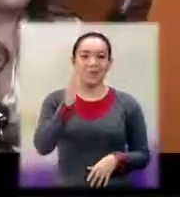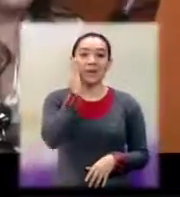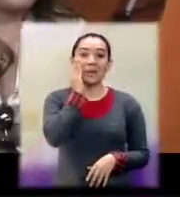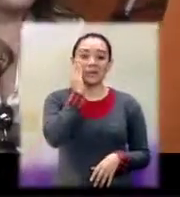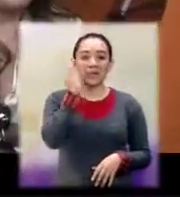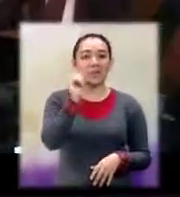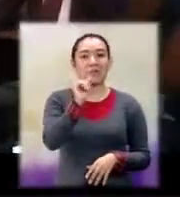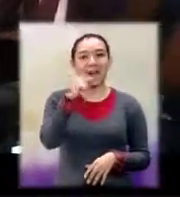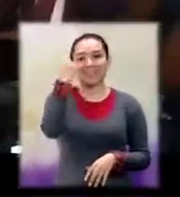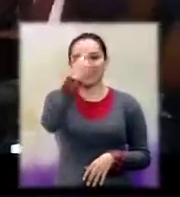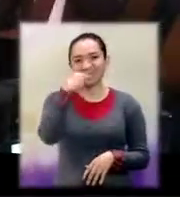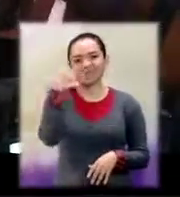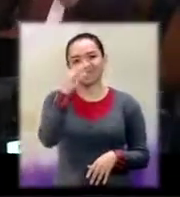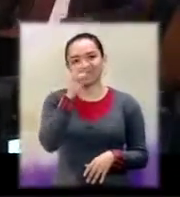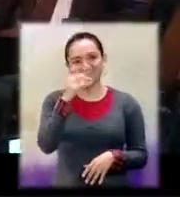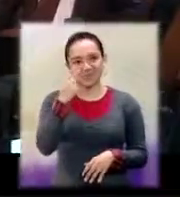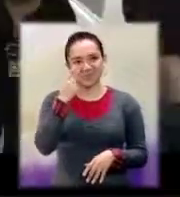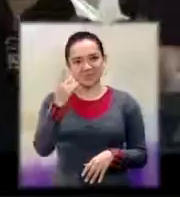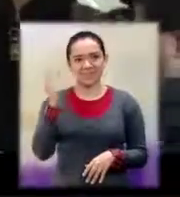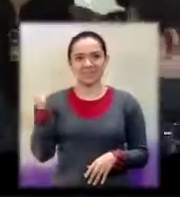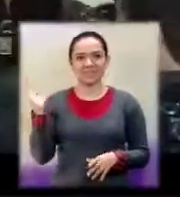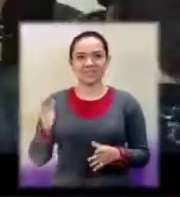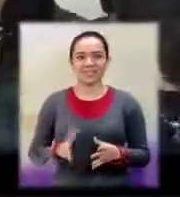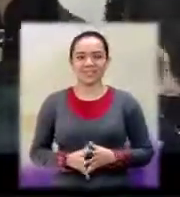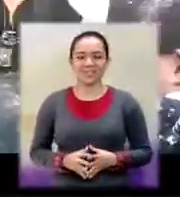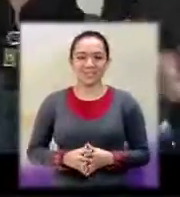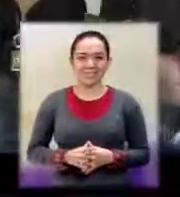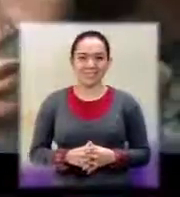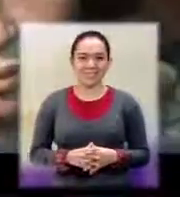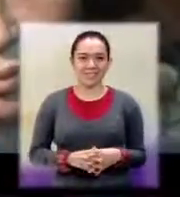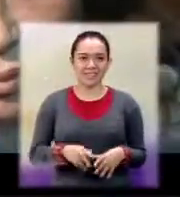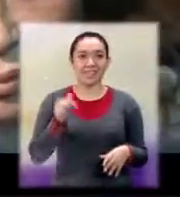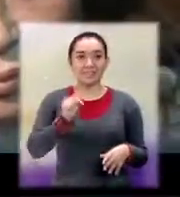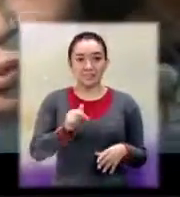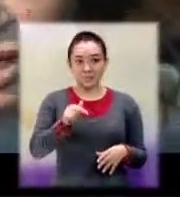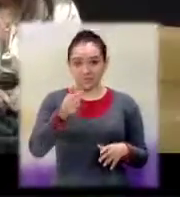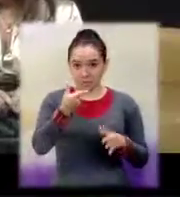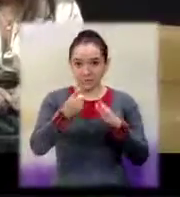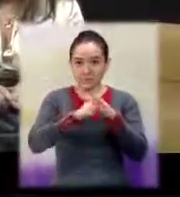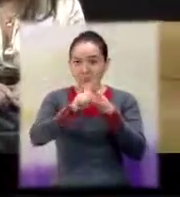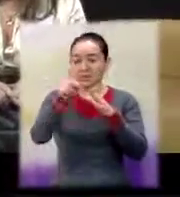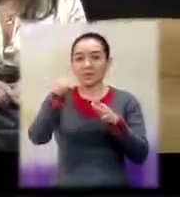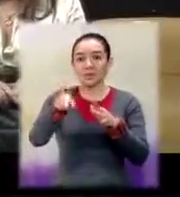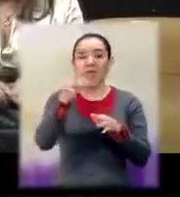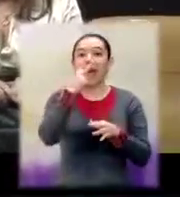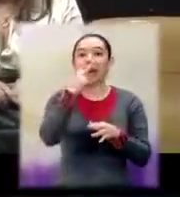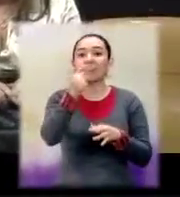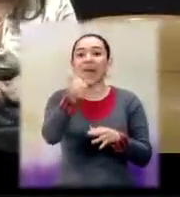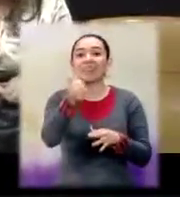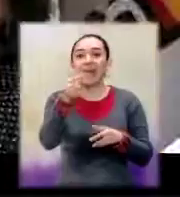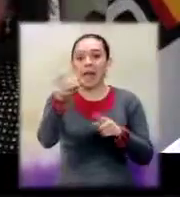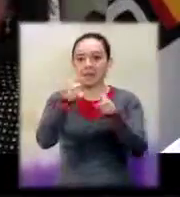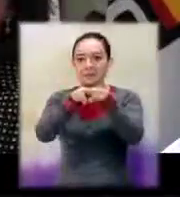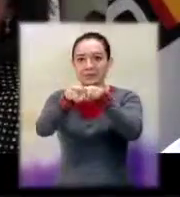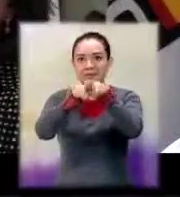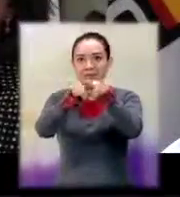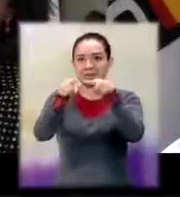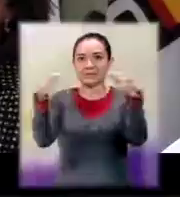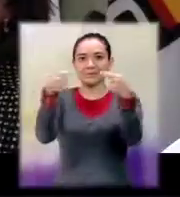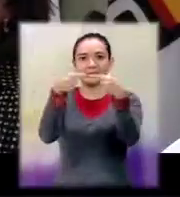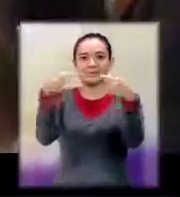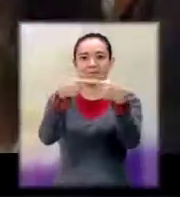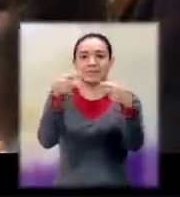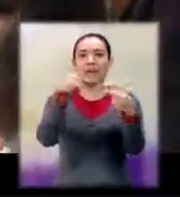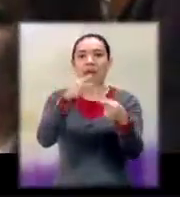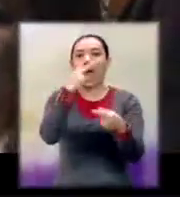S. H. La excuñada de la nación. Ahora dicen que por estafa. Ella dice que no y le echa la culpa a una persona. Sí, a